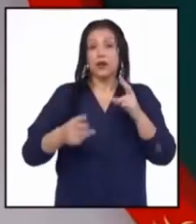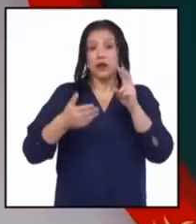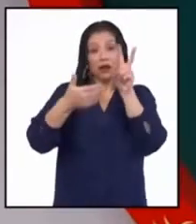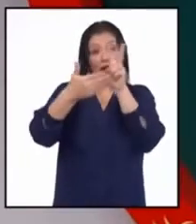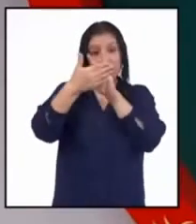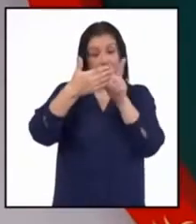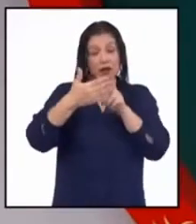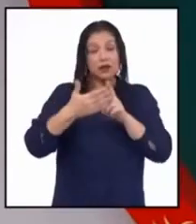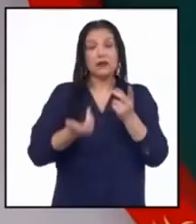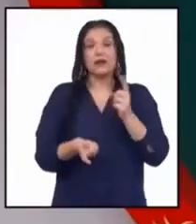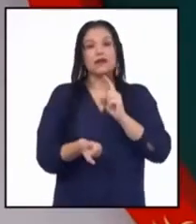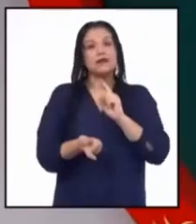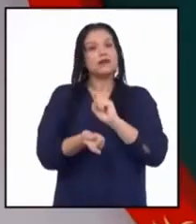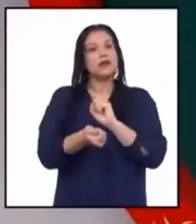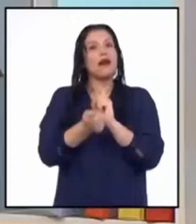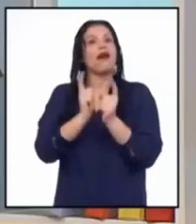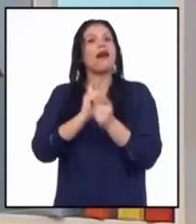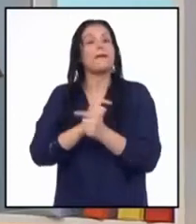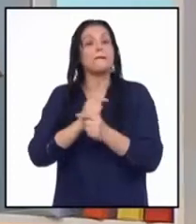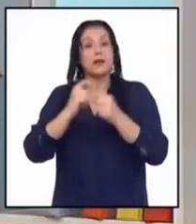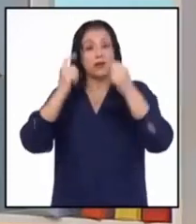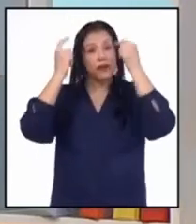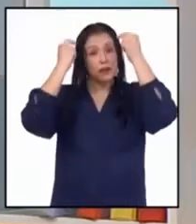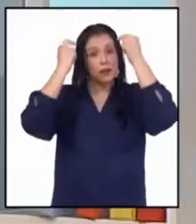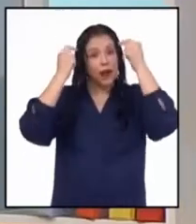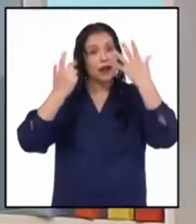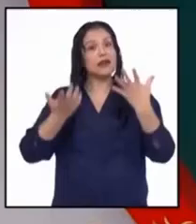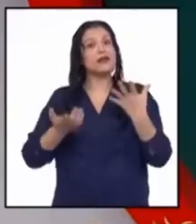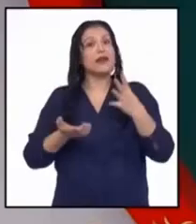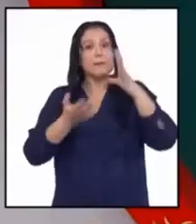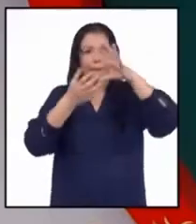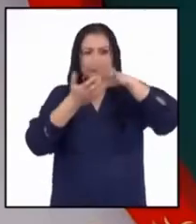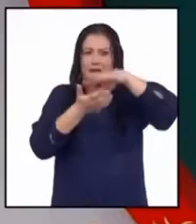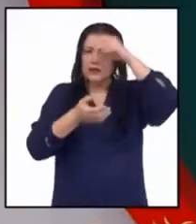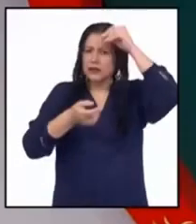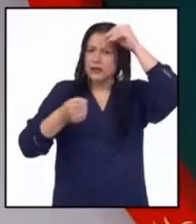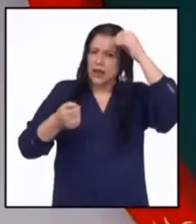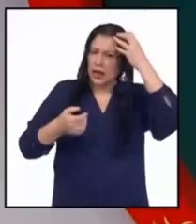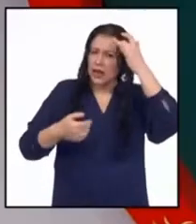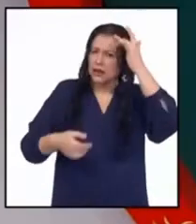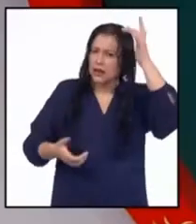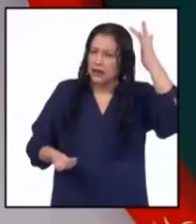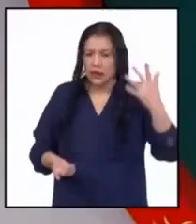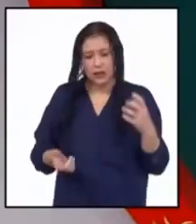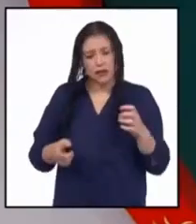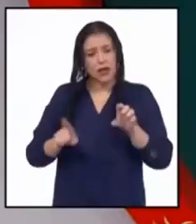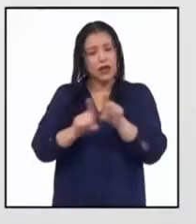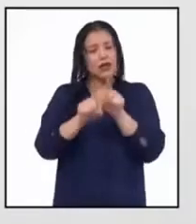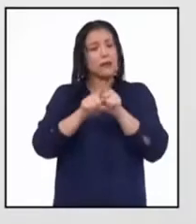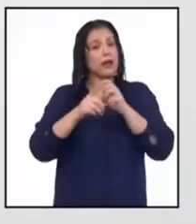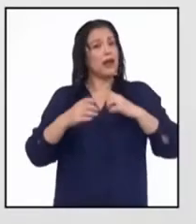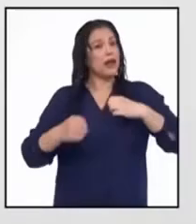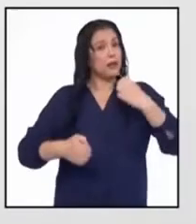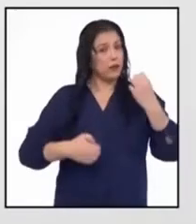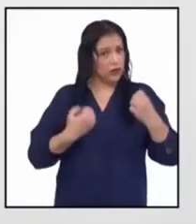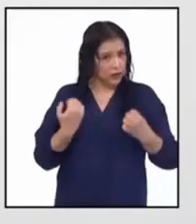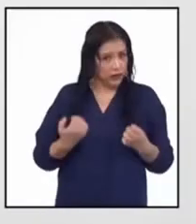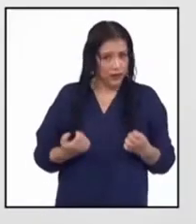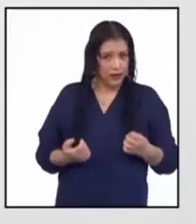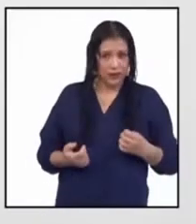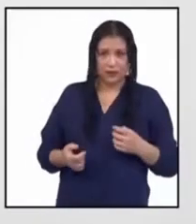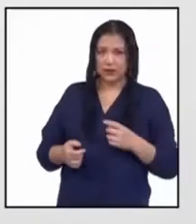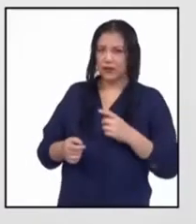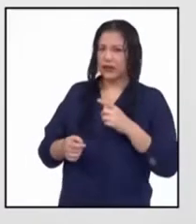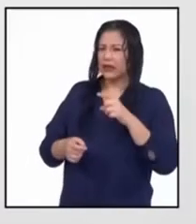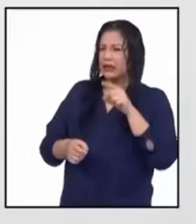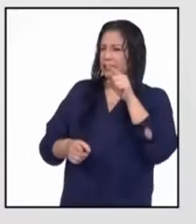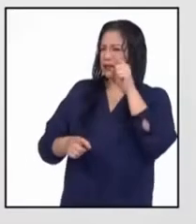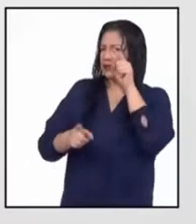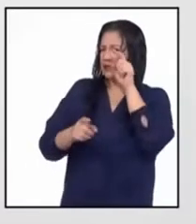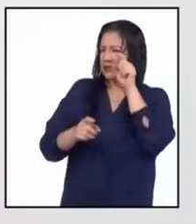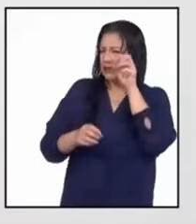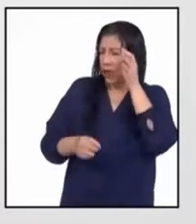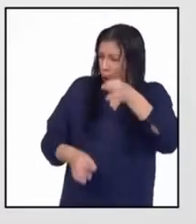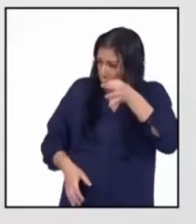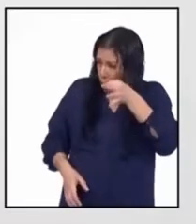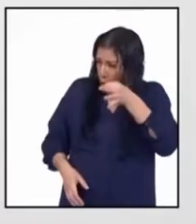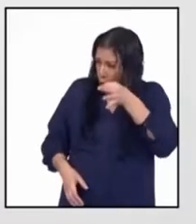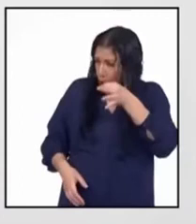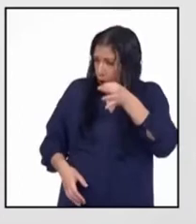de cambios cerebrales, cognitivos y emocionales. ¿Verdad, profesora Patricia? ¿Estás seguro, Junior?